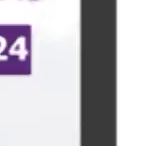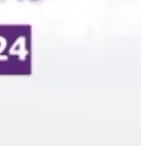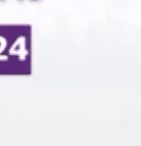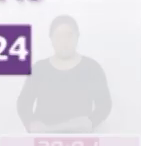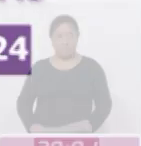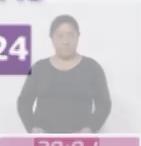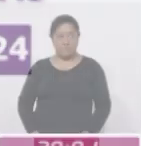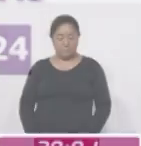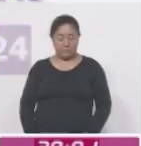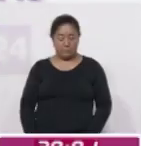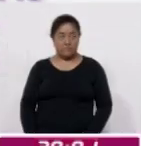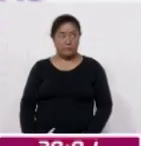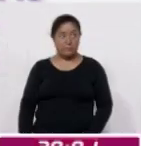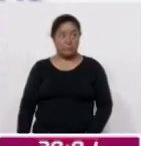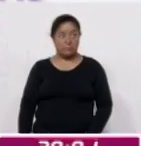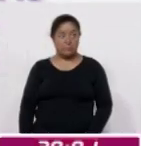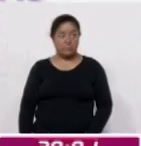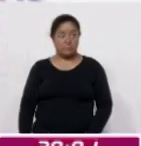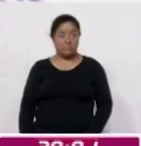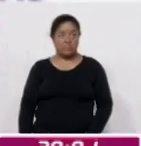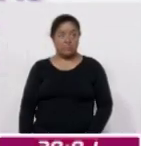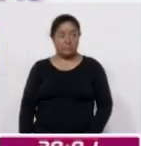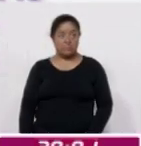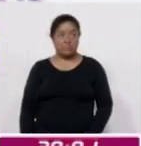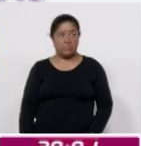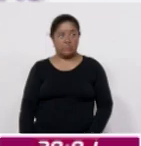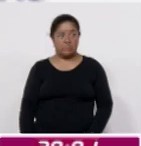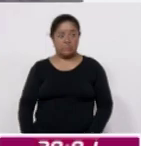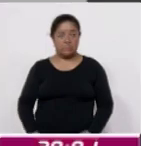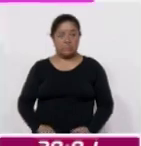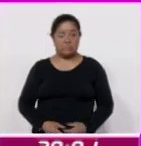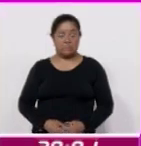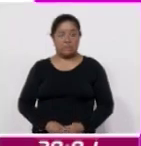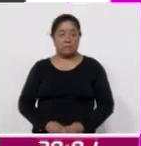Hoy es miércoles 28 de agosto y esta es la información.